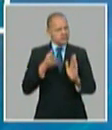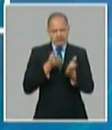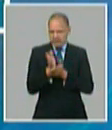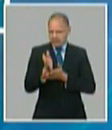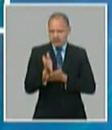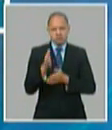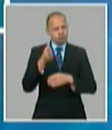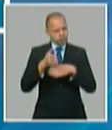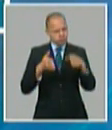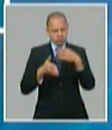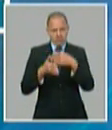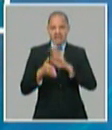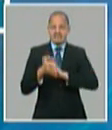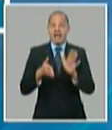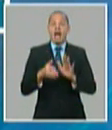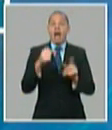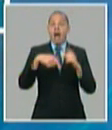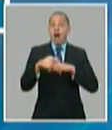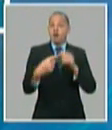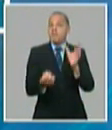equivalente a la terminación de 6 hoteles